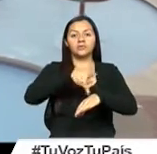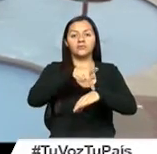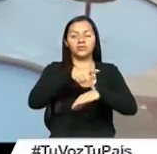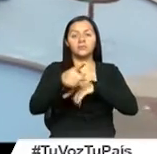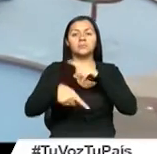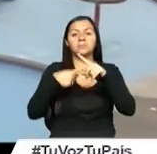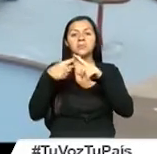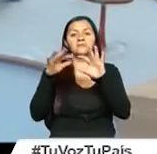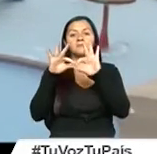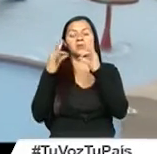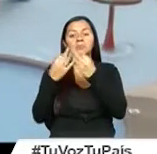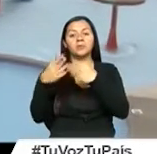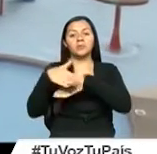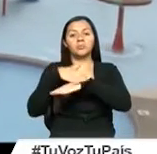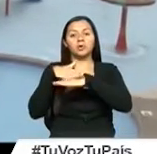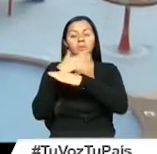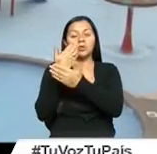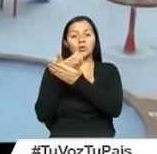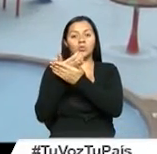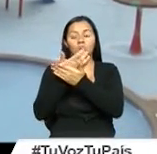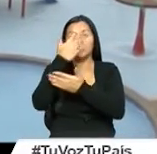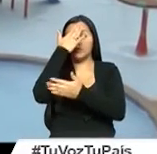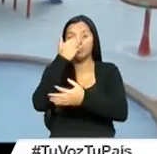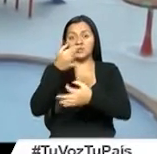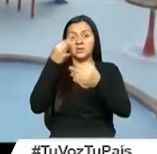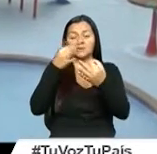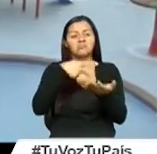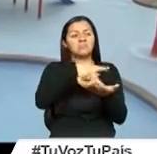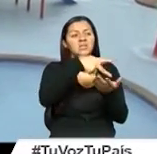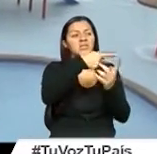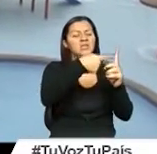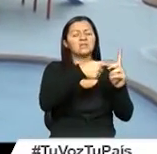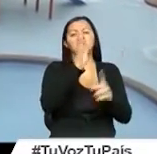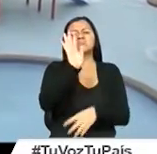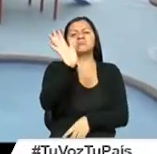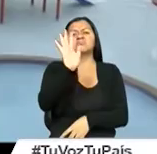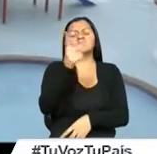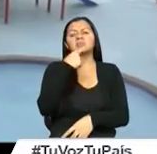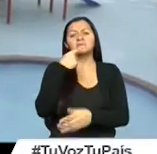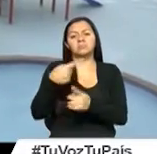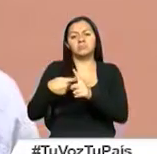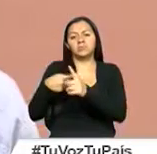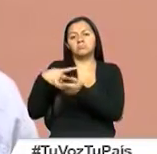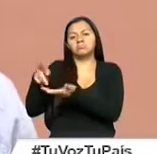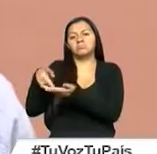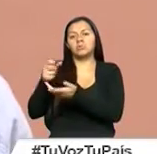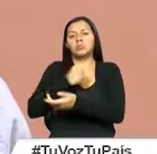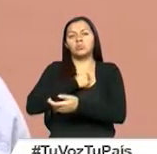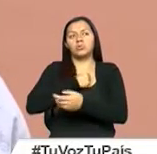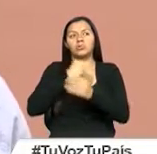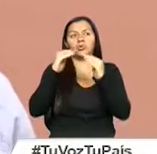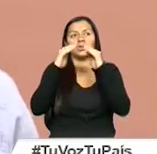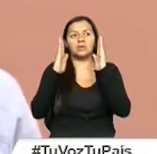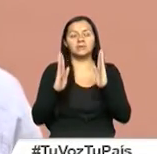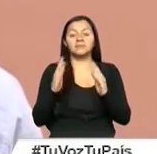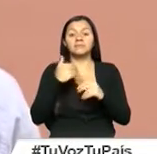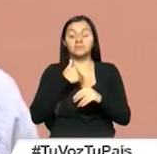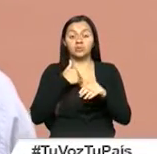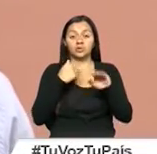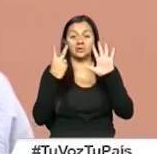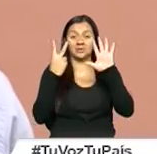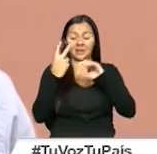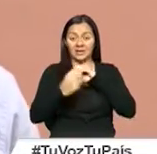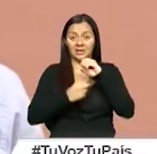familias de clase media que decidan dejar de pagar arriendo mensual por costear su vivienda propia. 7 años con mi esposa que